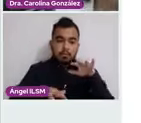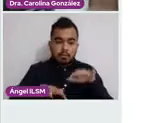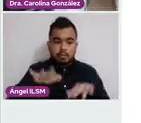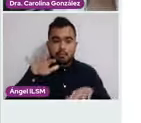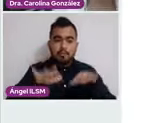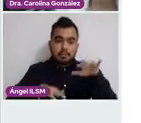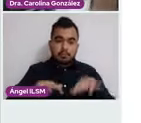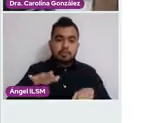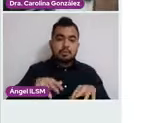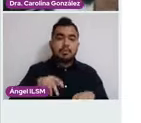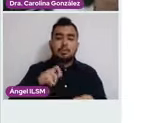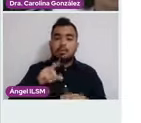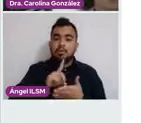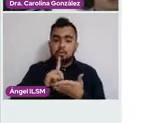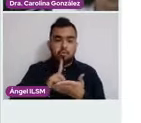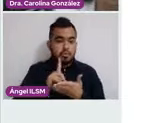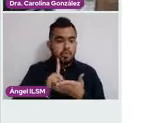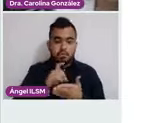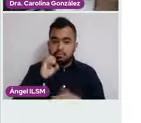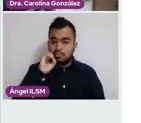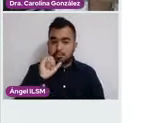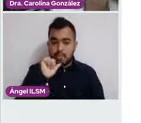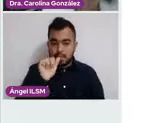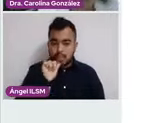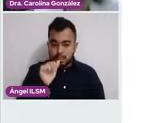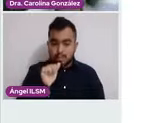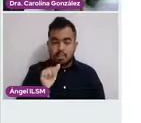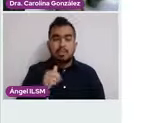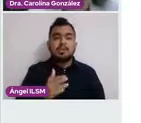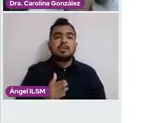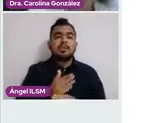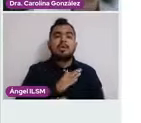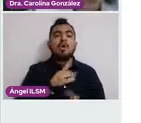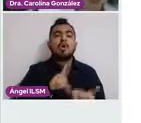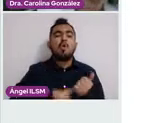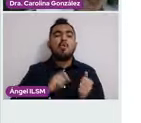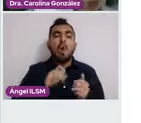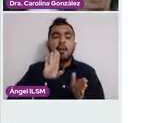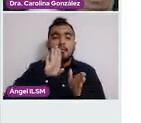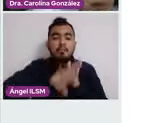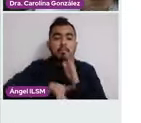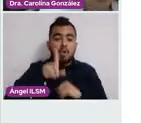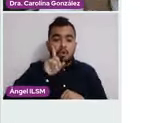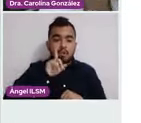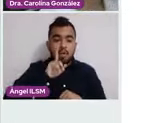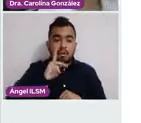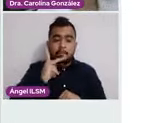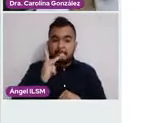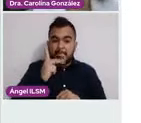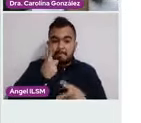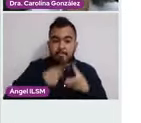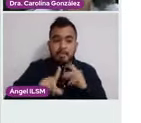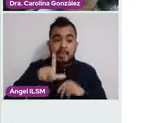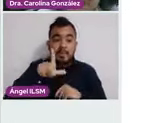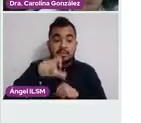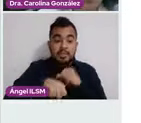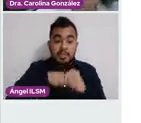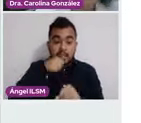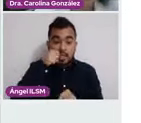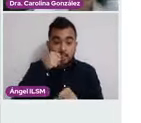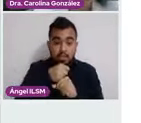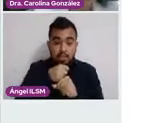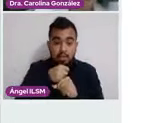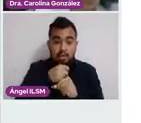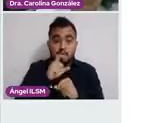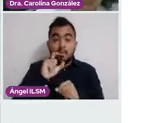el consumo de drogas. Los antecedentes ginecológicos, inició su menstruación a los 17 años con un ciclo de